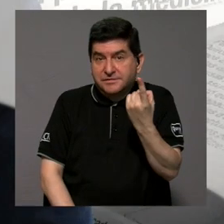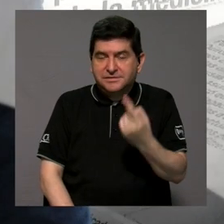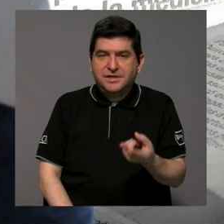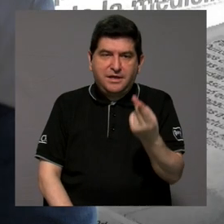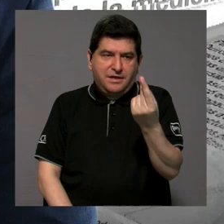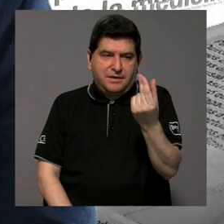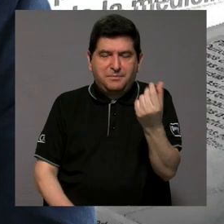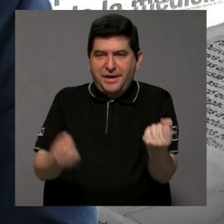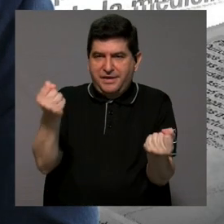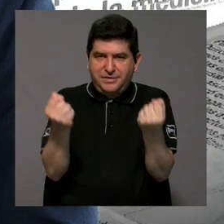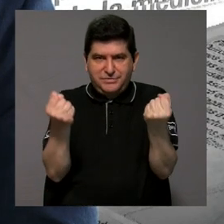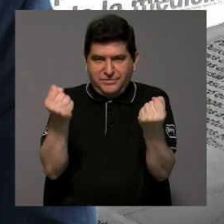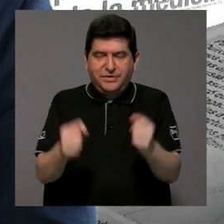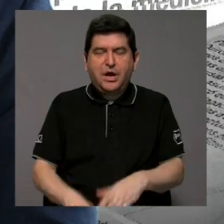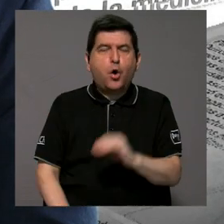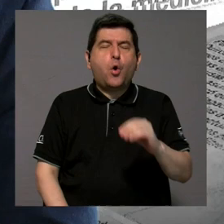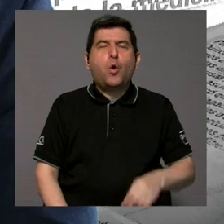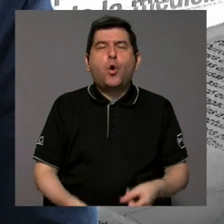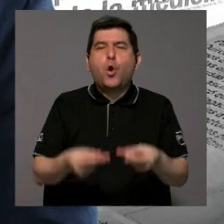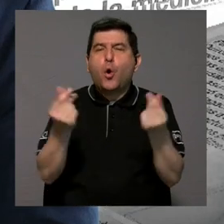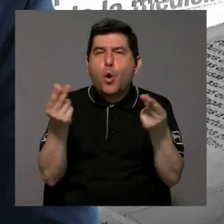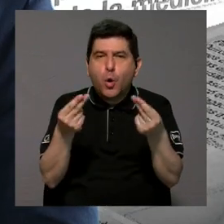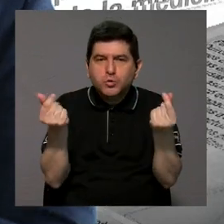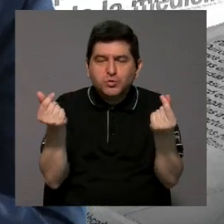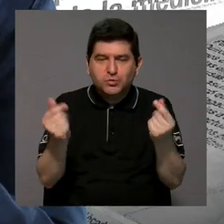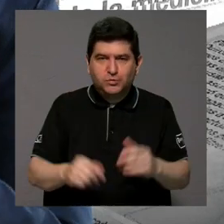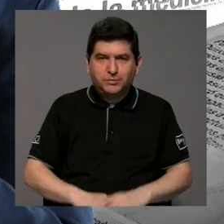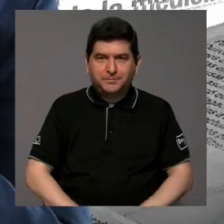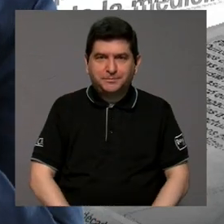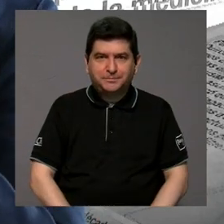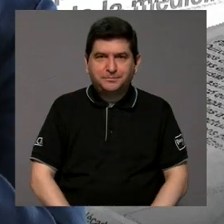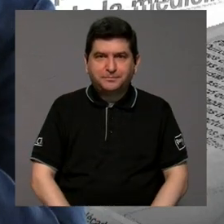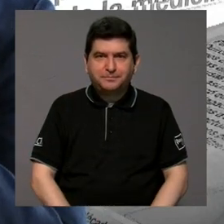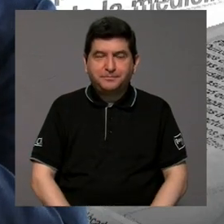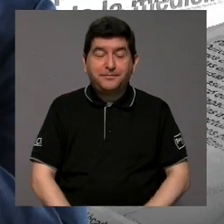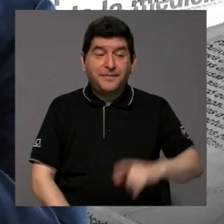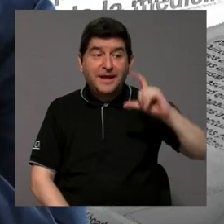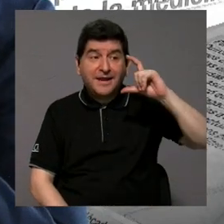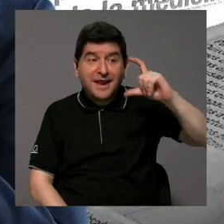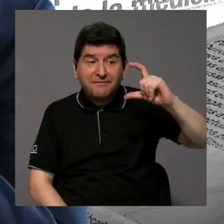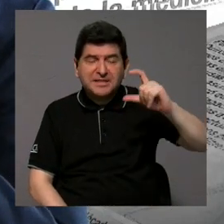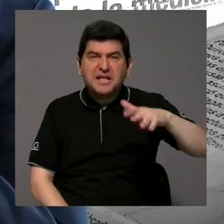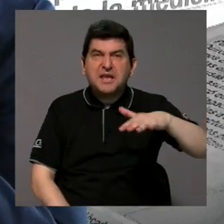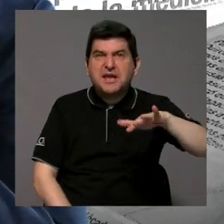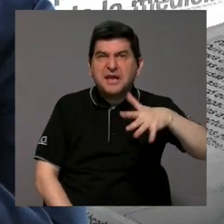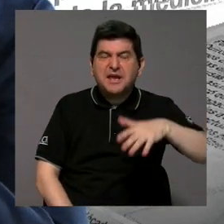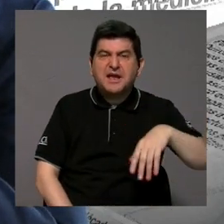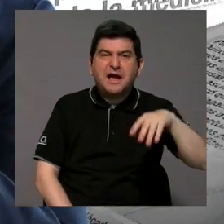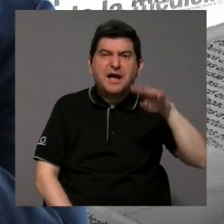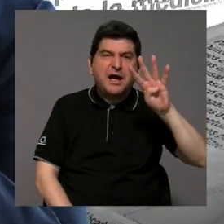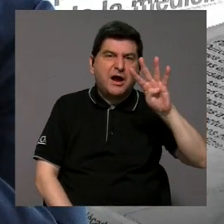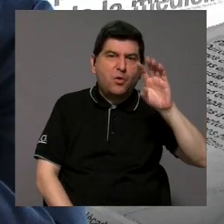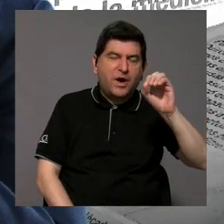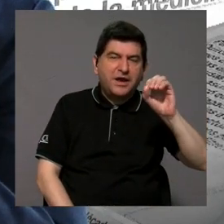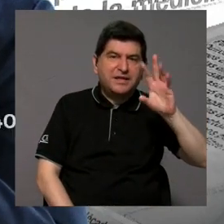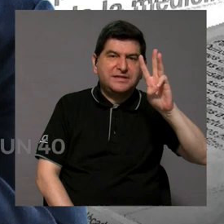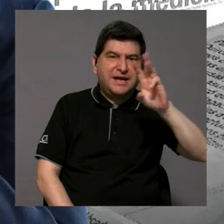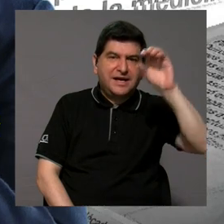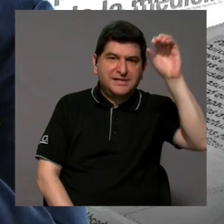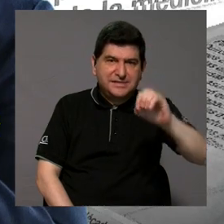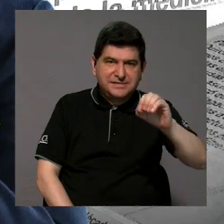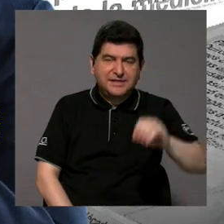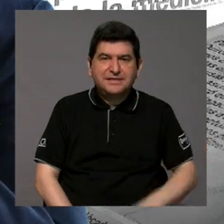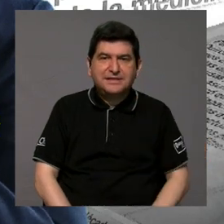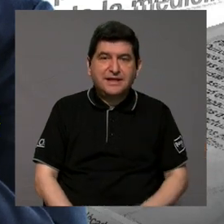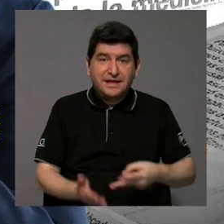que el precio de un vehículo o el costo más bien el costo de la batería es aproximadamente de un 40 a